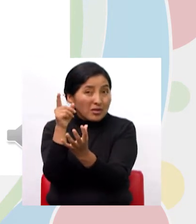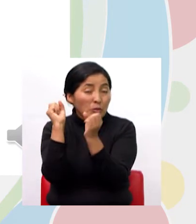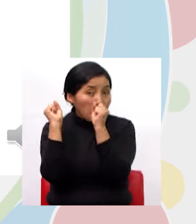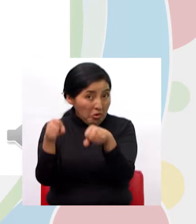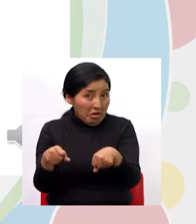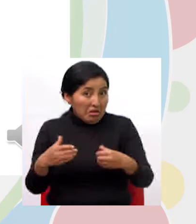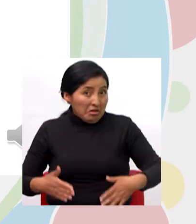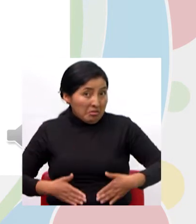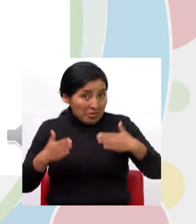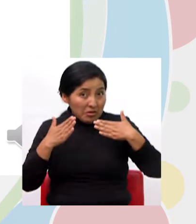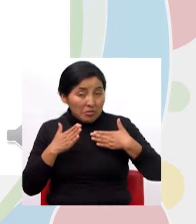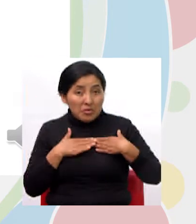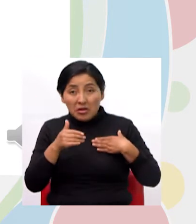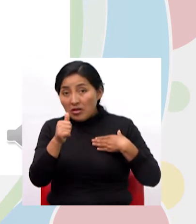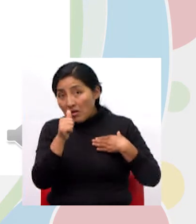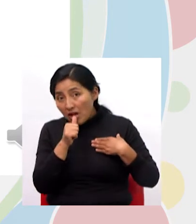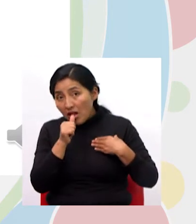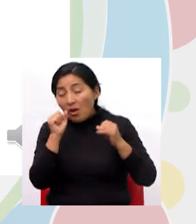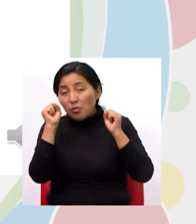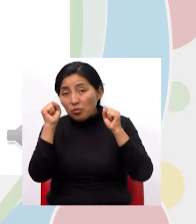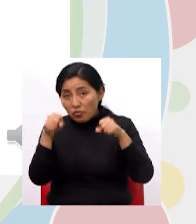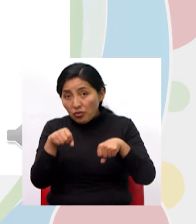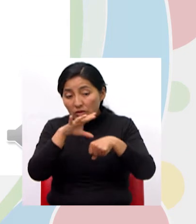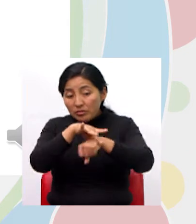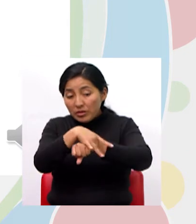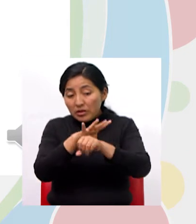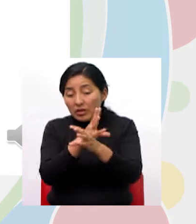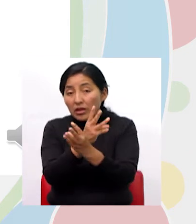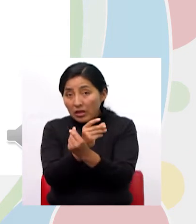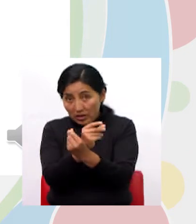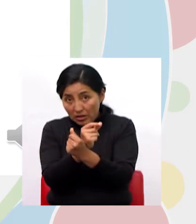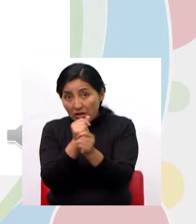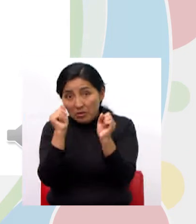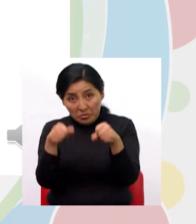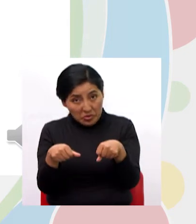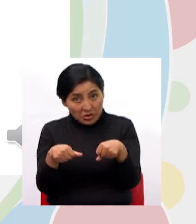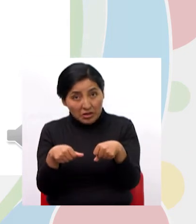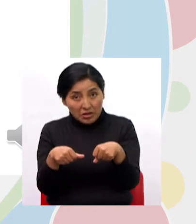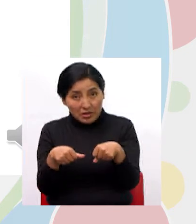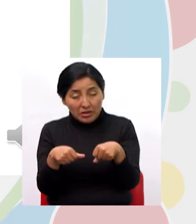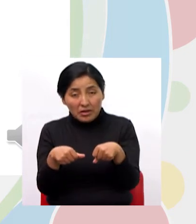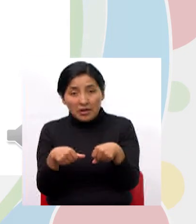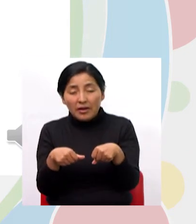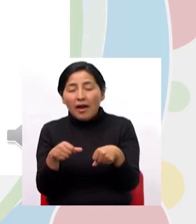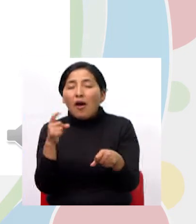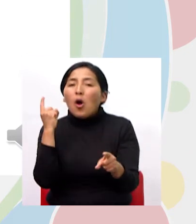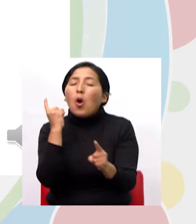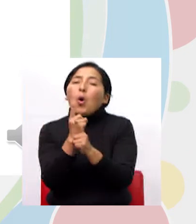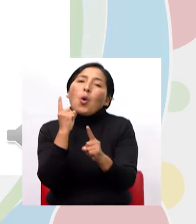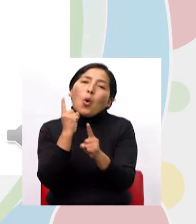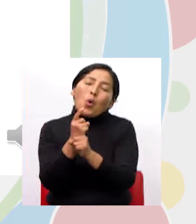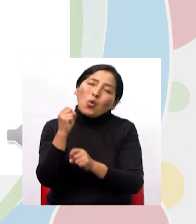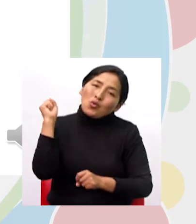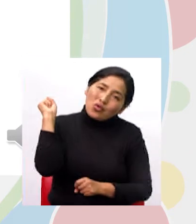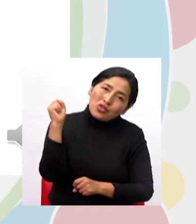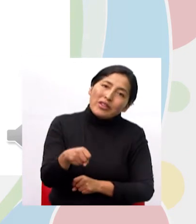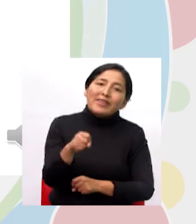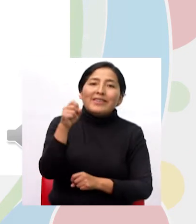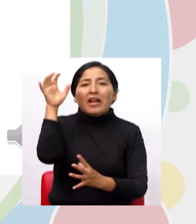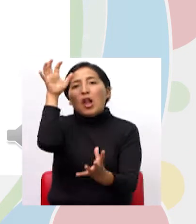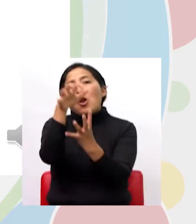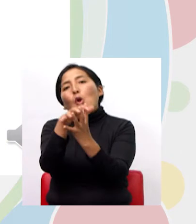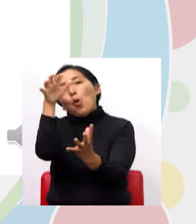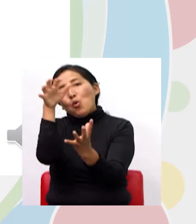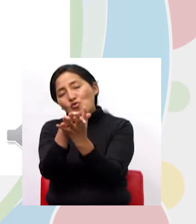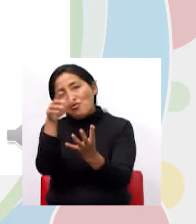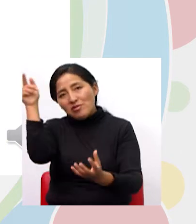corresponderá a la clase terrestre acuático? ¿qué dices? excelente muy bien sí corresponde